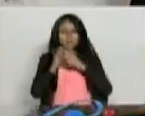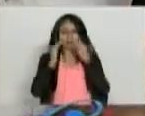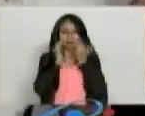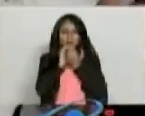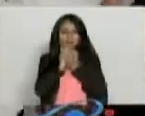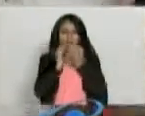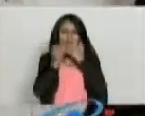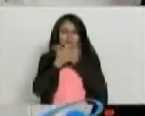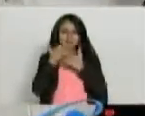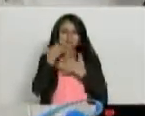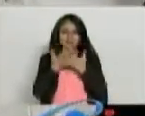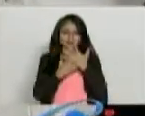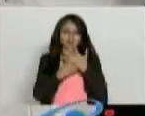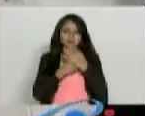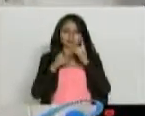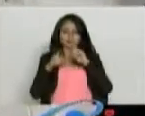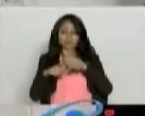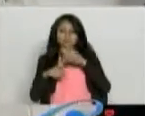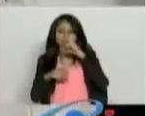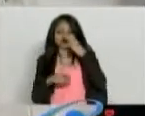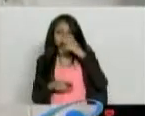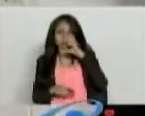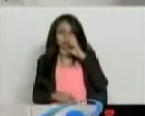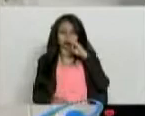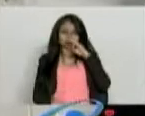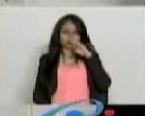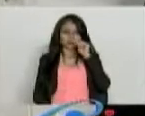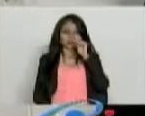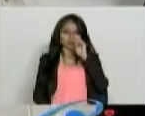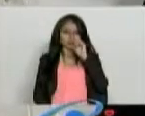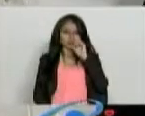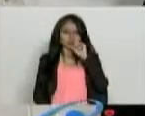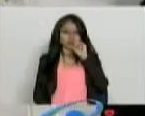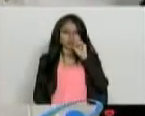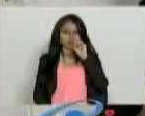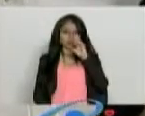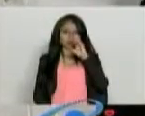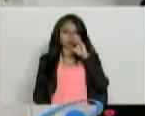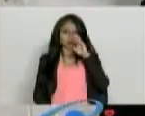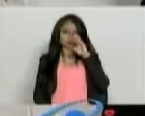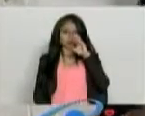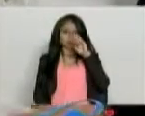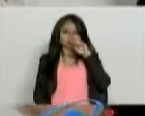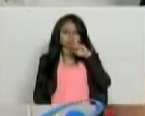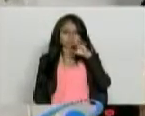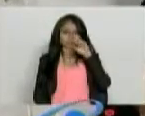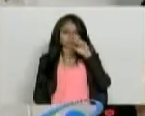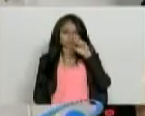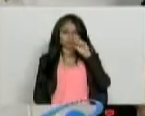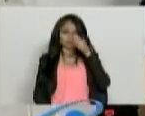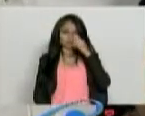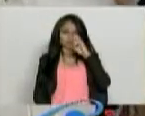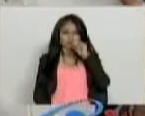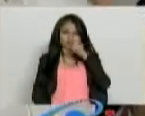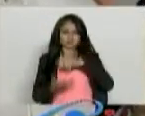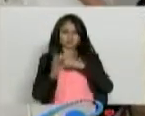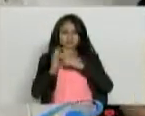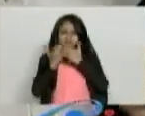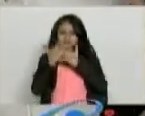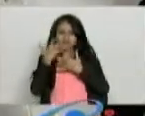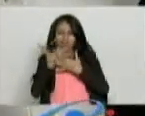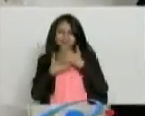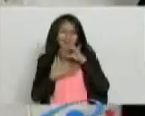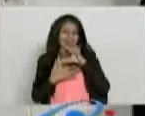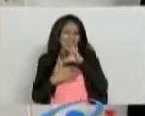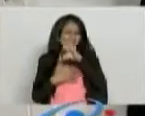hemato-oncología. Para las personas que ya están haciendo cánceres en la sangre. Leucemias y demás. Esta